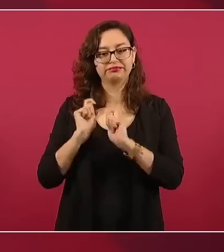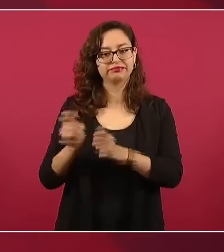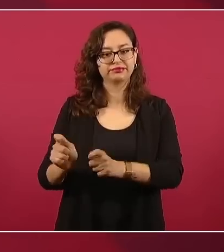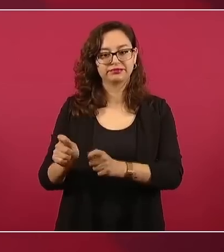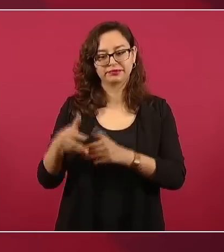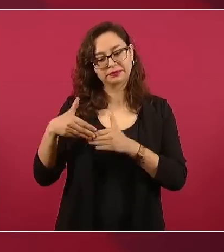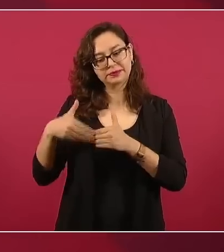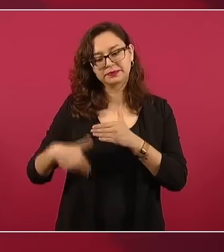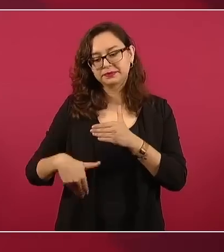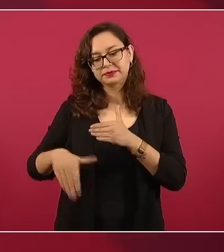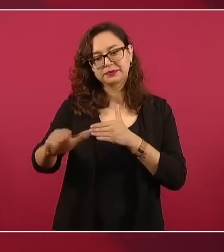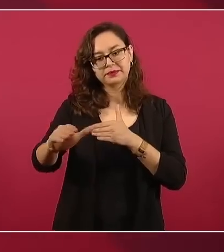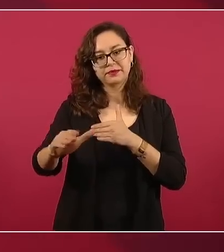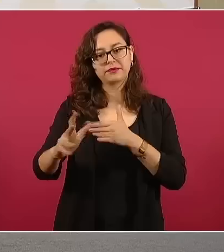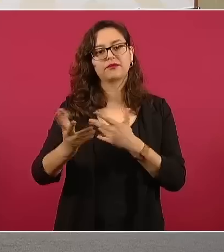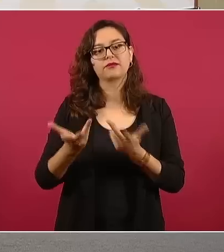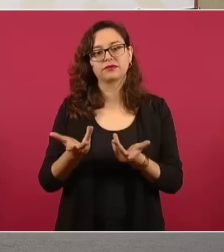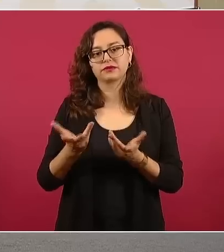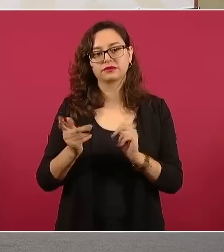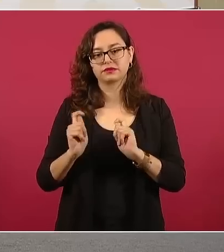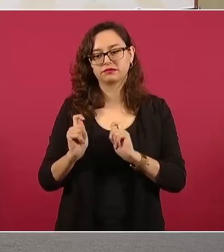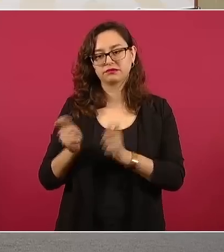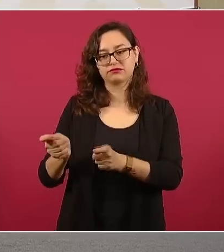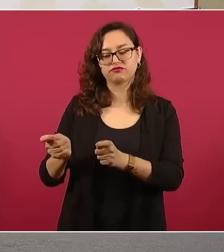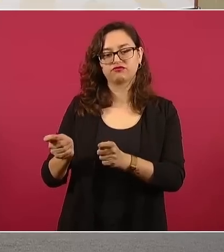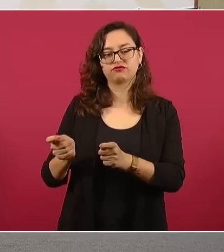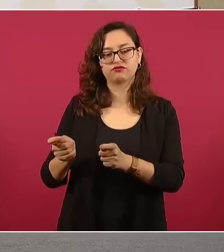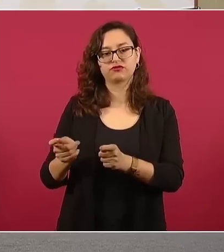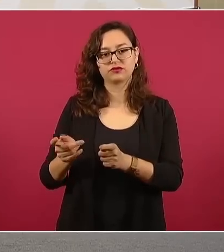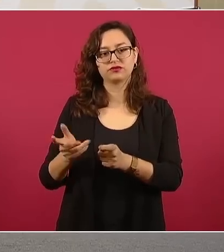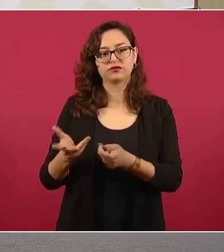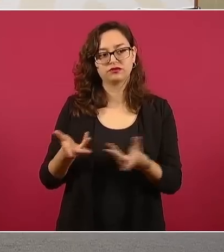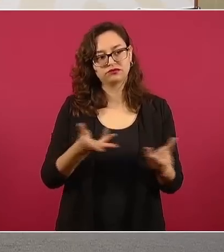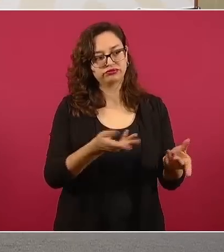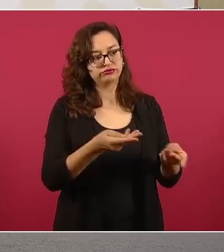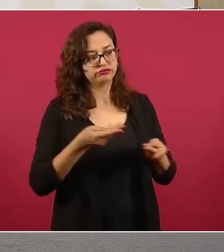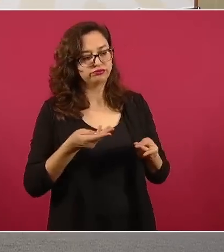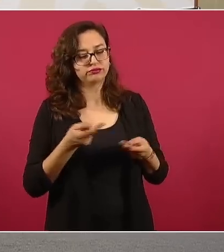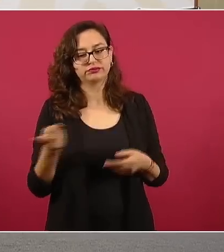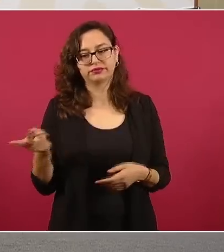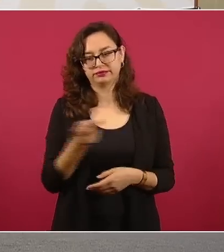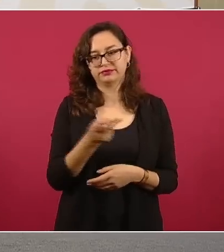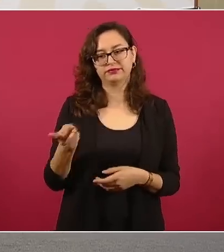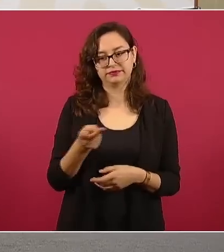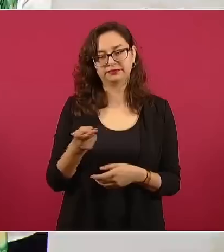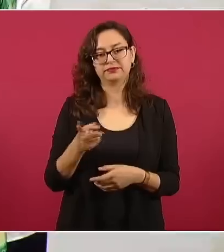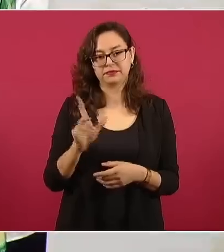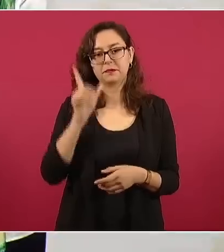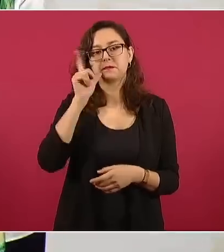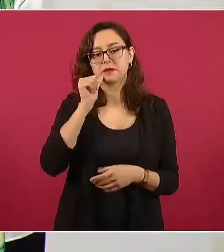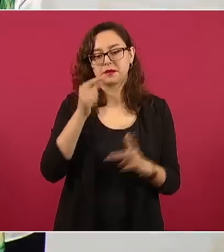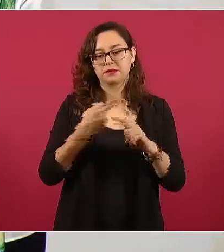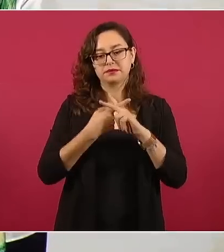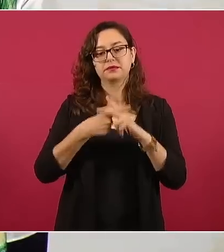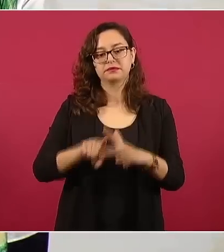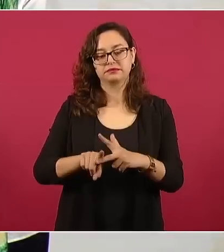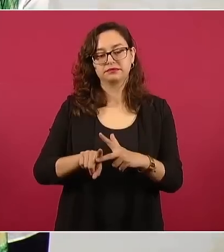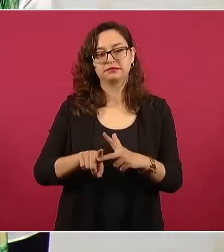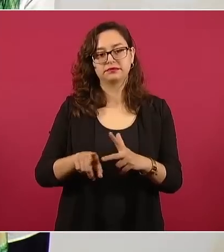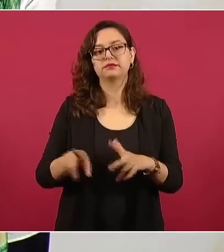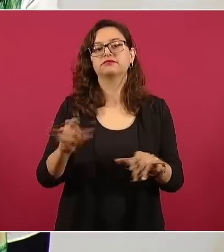entrega-recepción con el informe